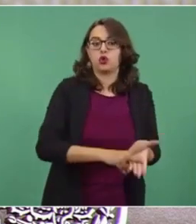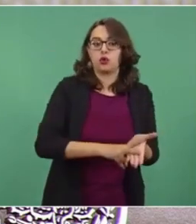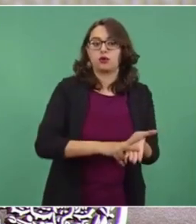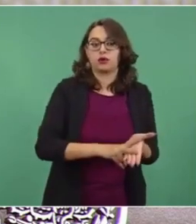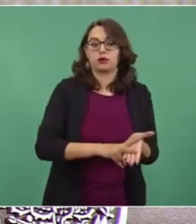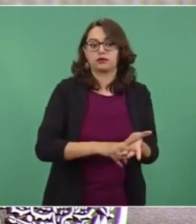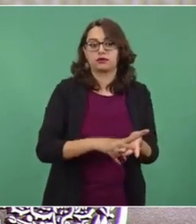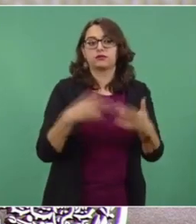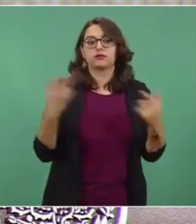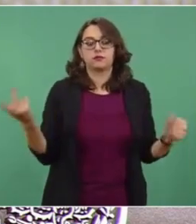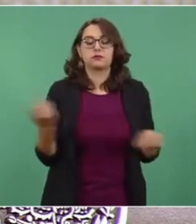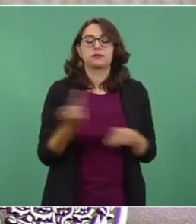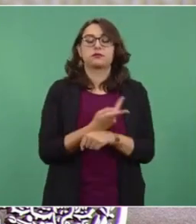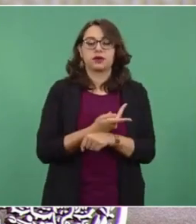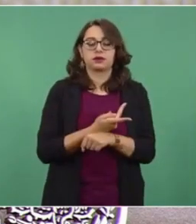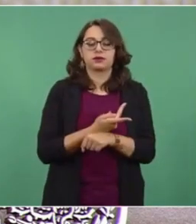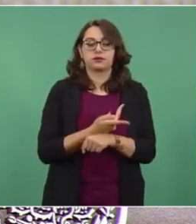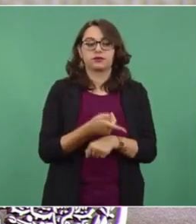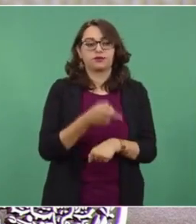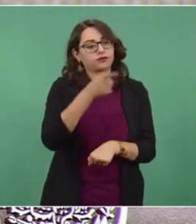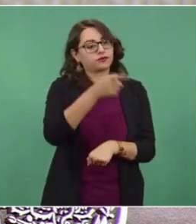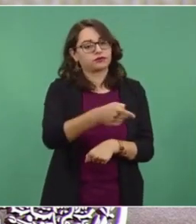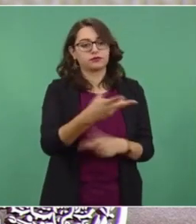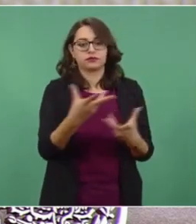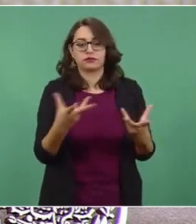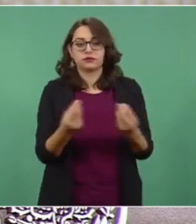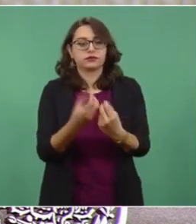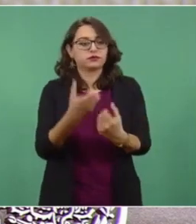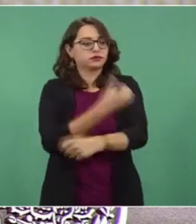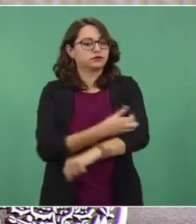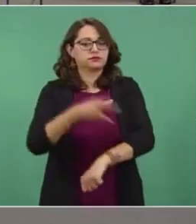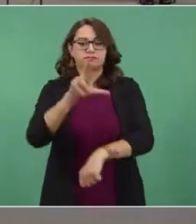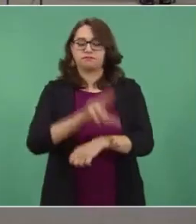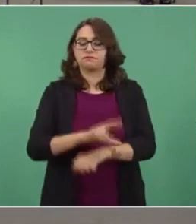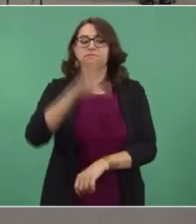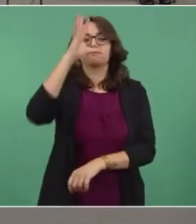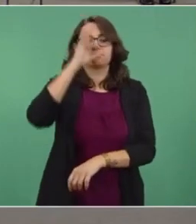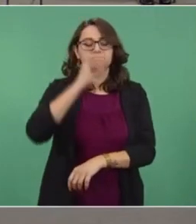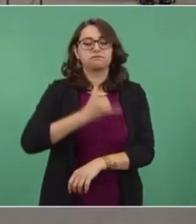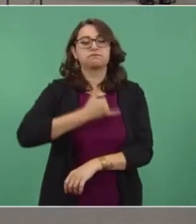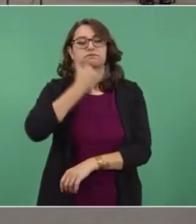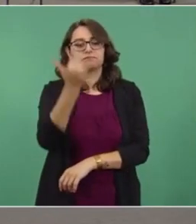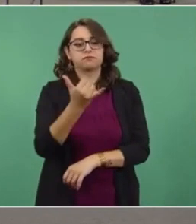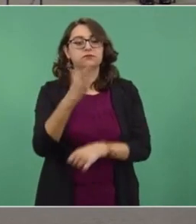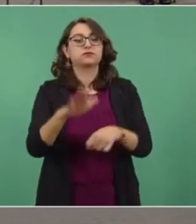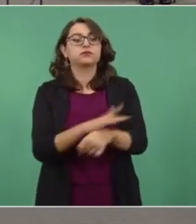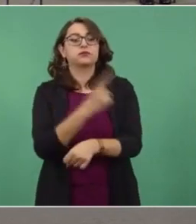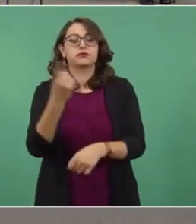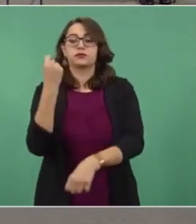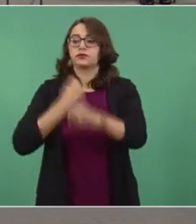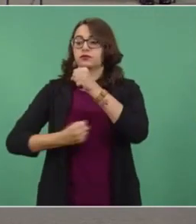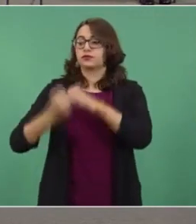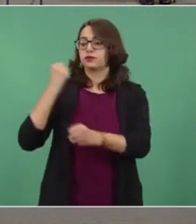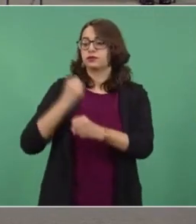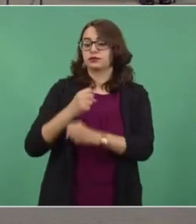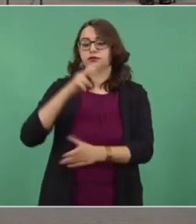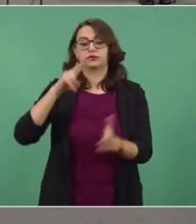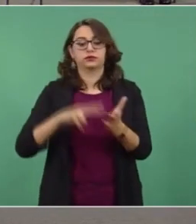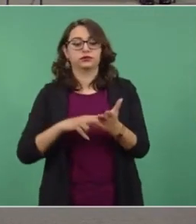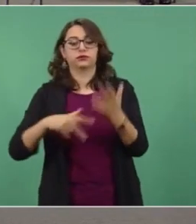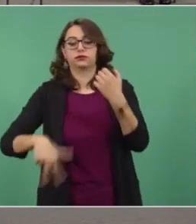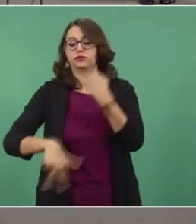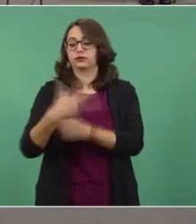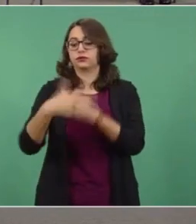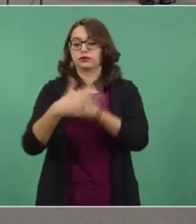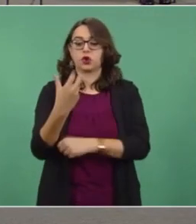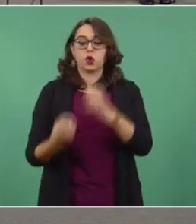derivado de una falta de coordinación, ya que en la reforma del 2013 se crearon estos